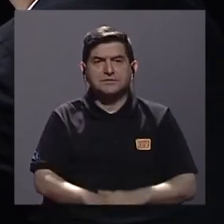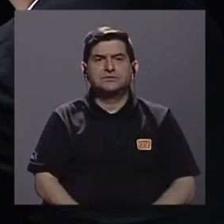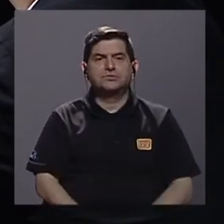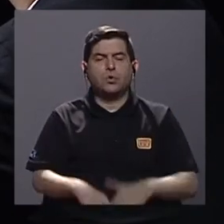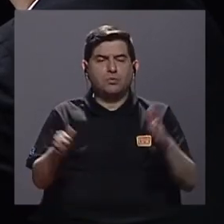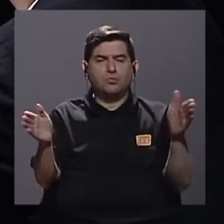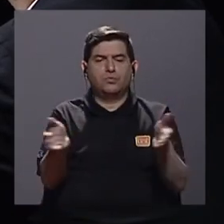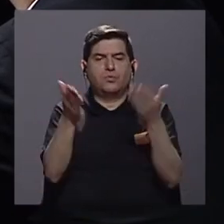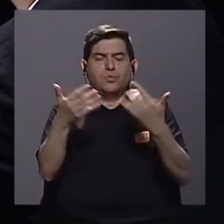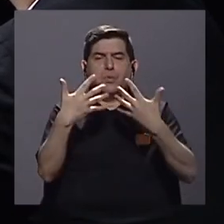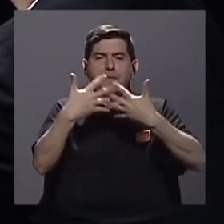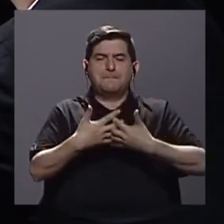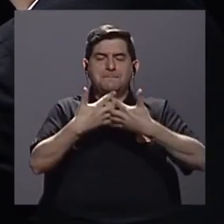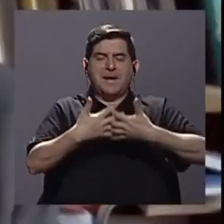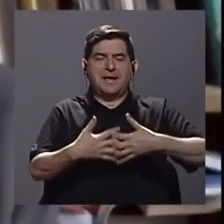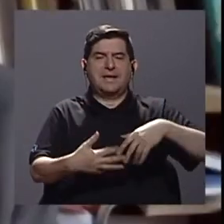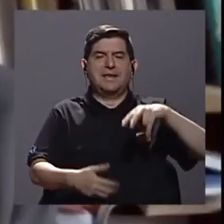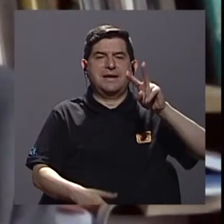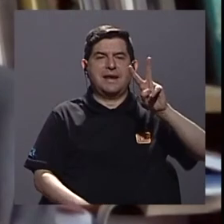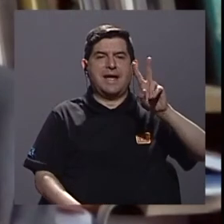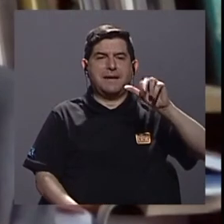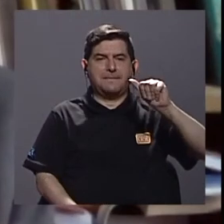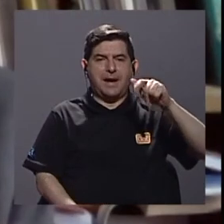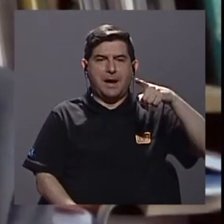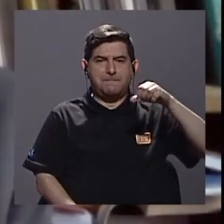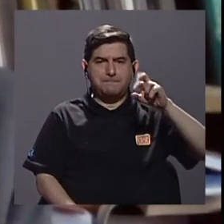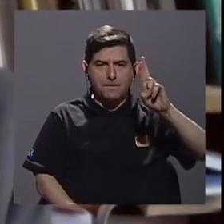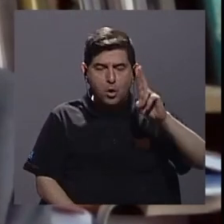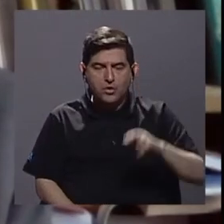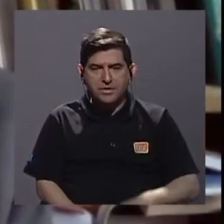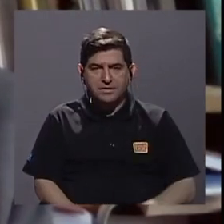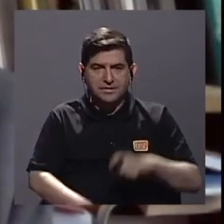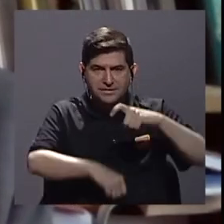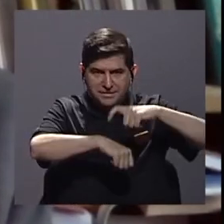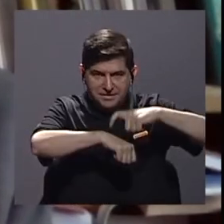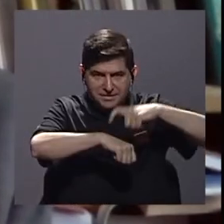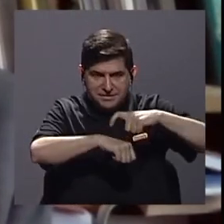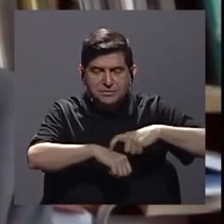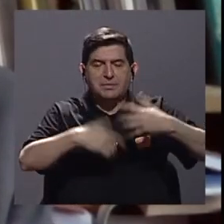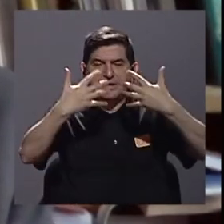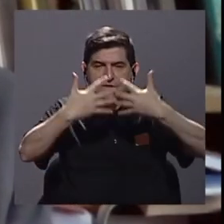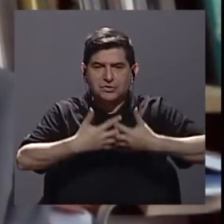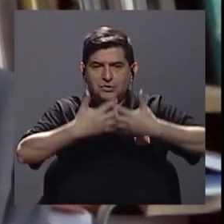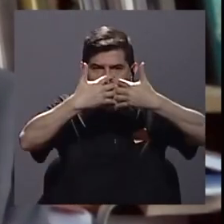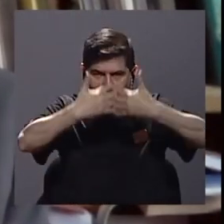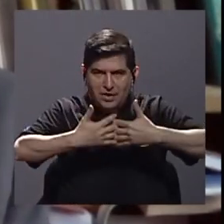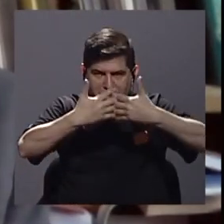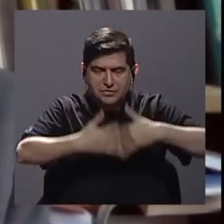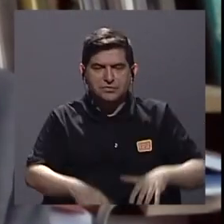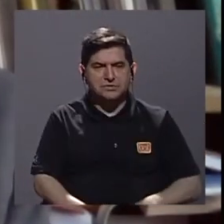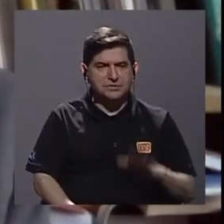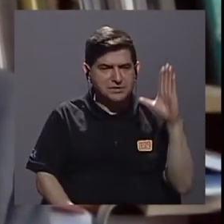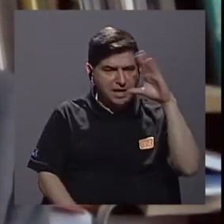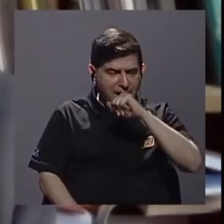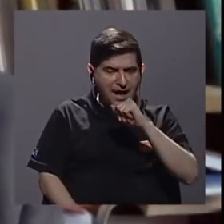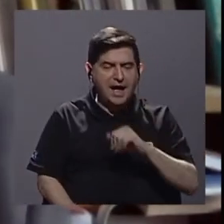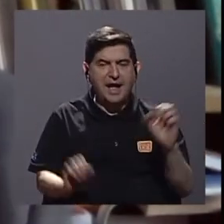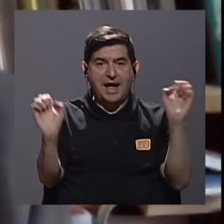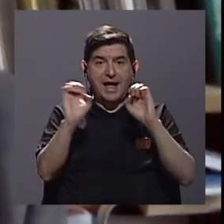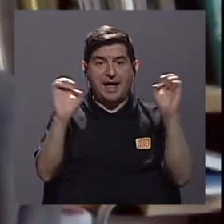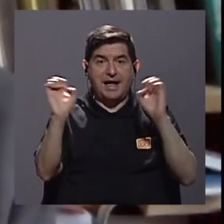impulsada por las máquinas de vapor y entonces se genera toda esa industria porque descubrimos una fuente